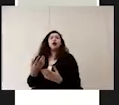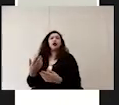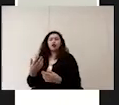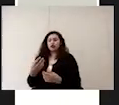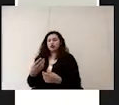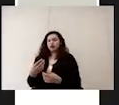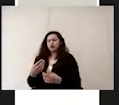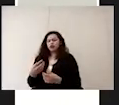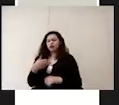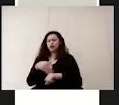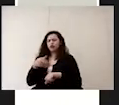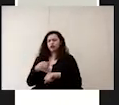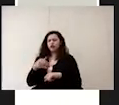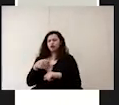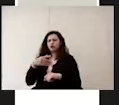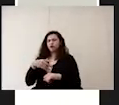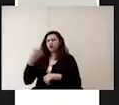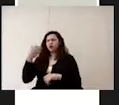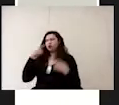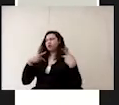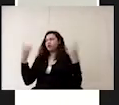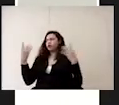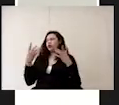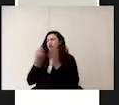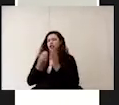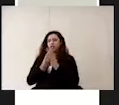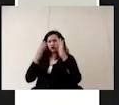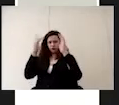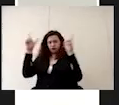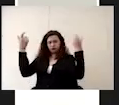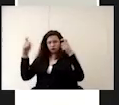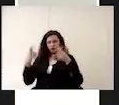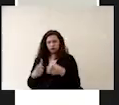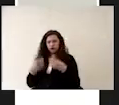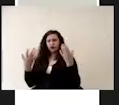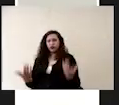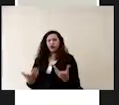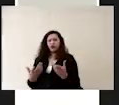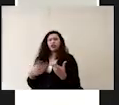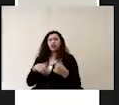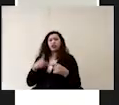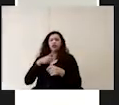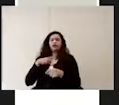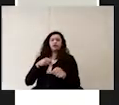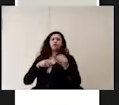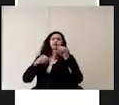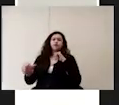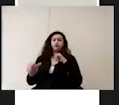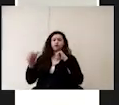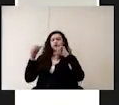alumnos por clase y esto se va a lograr pues alternando hacer